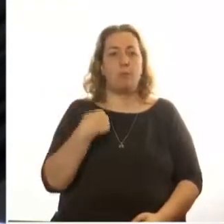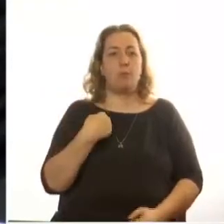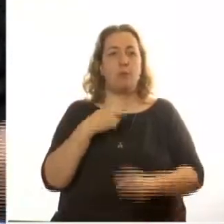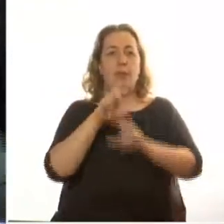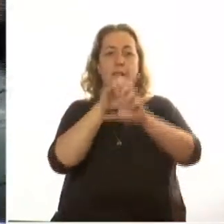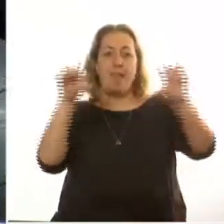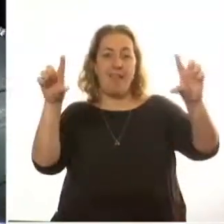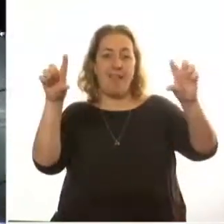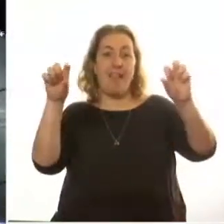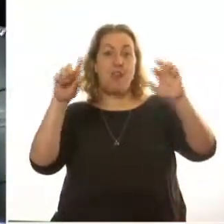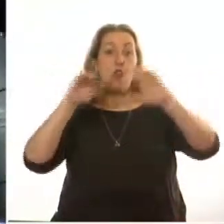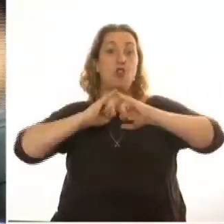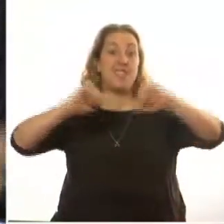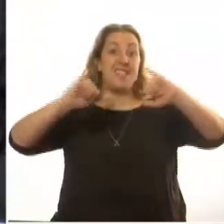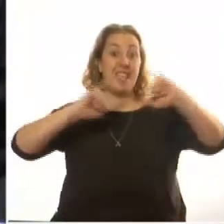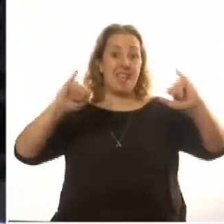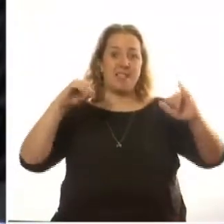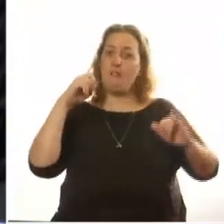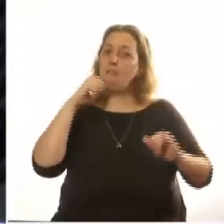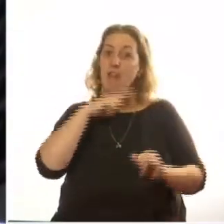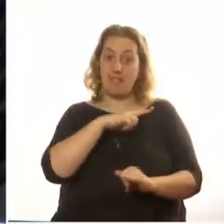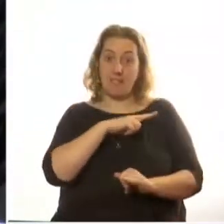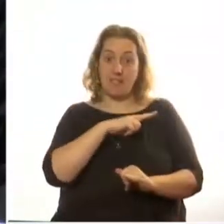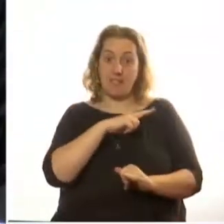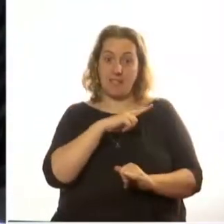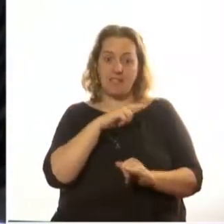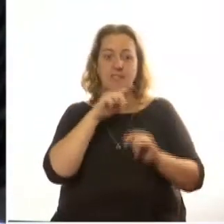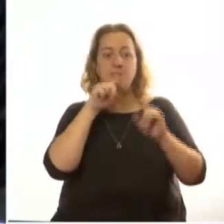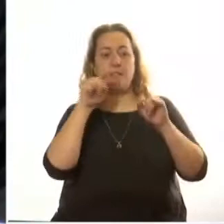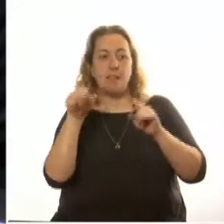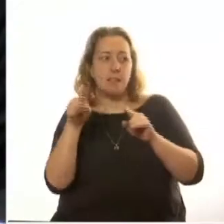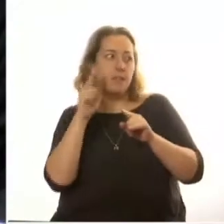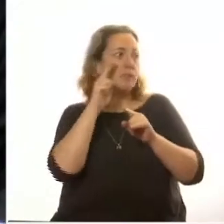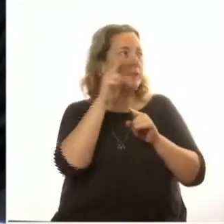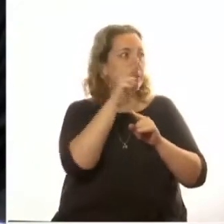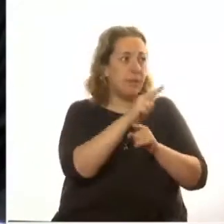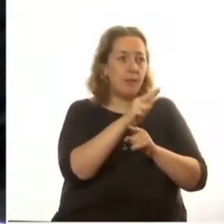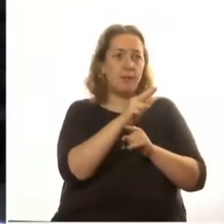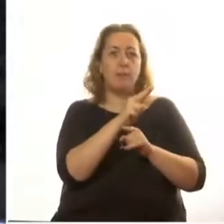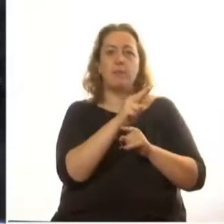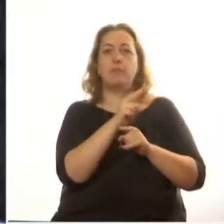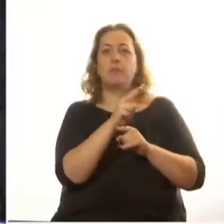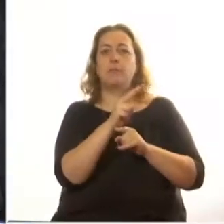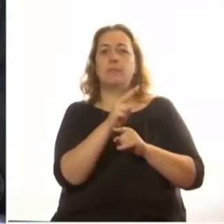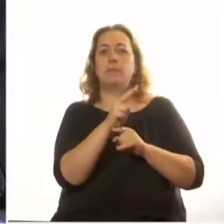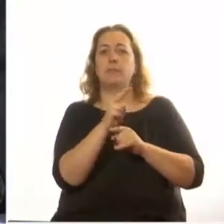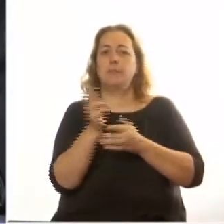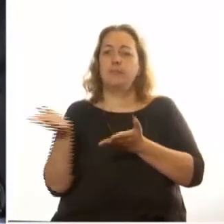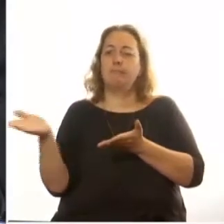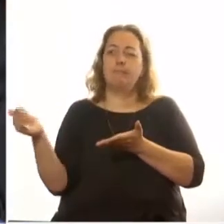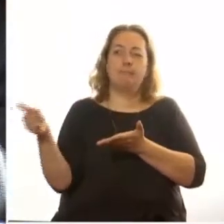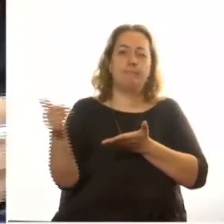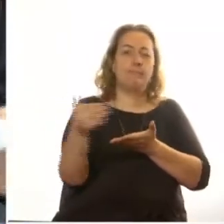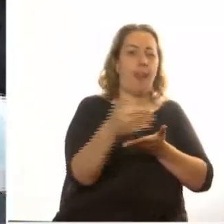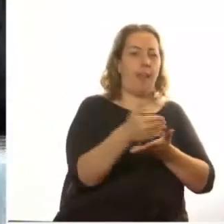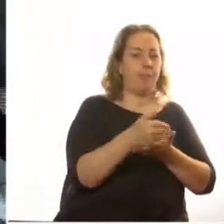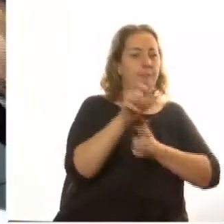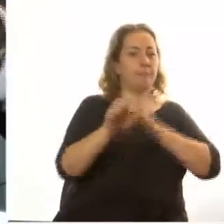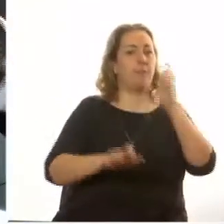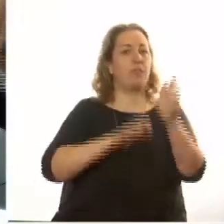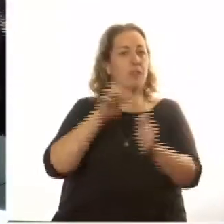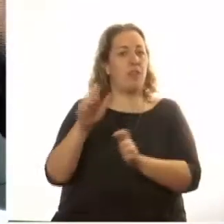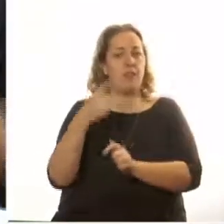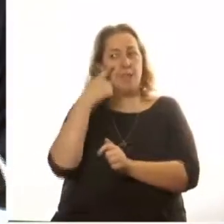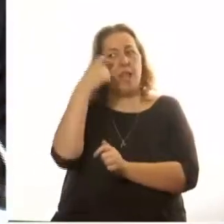falsos y así reclutan para su causa a determinadas personas, a los que ven